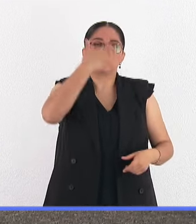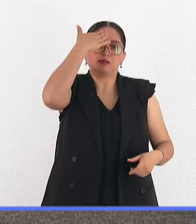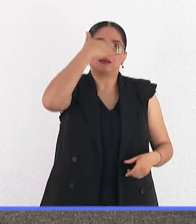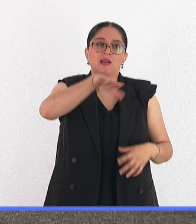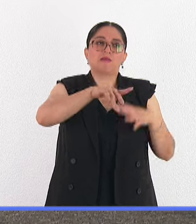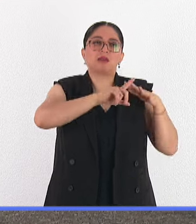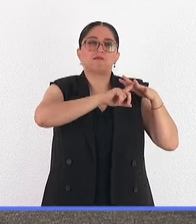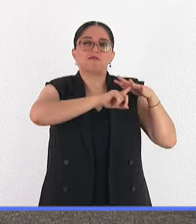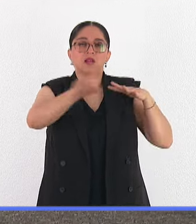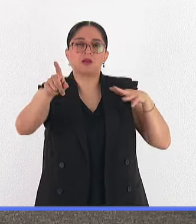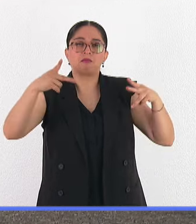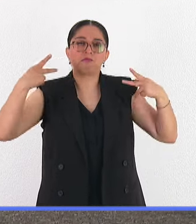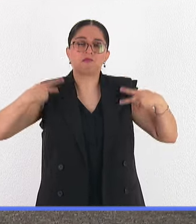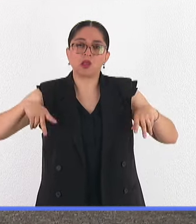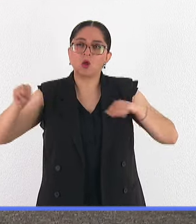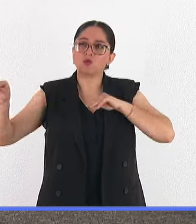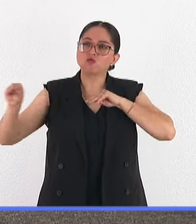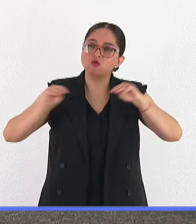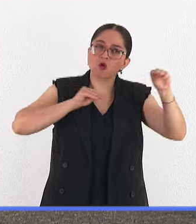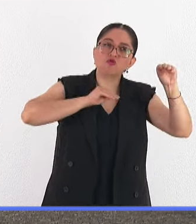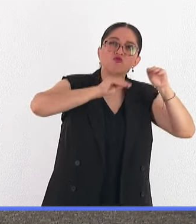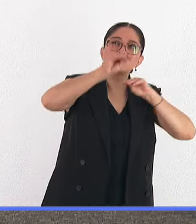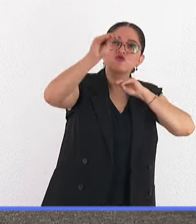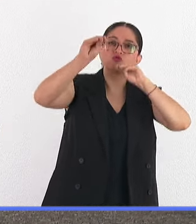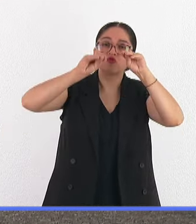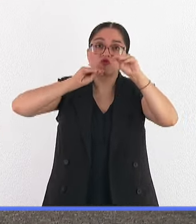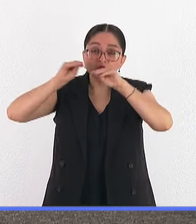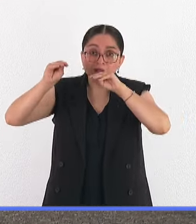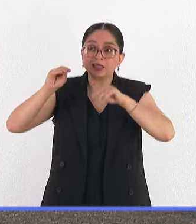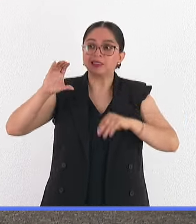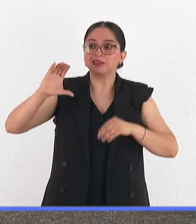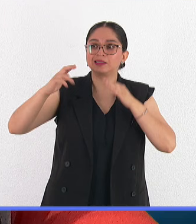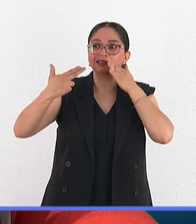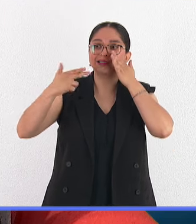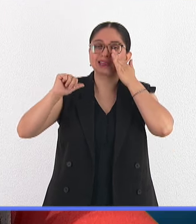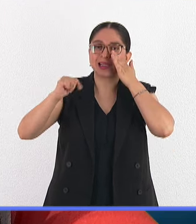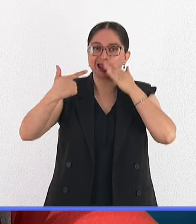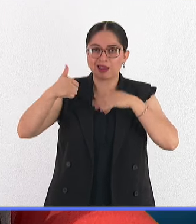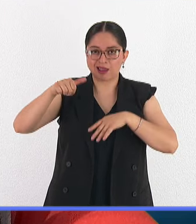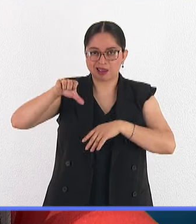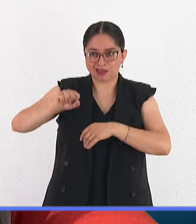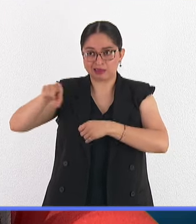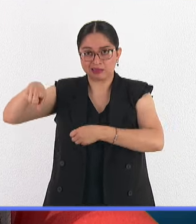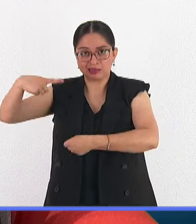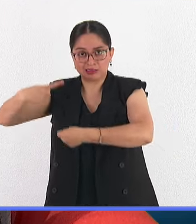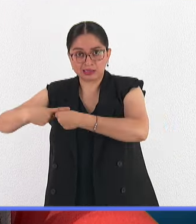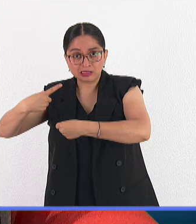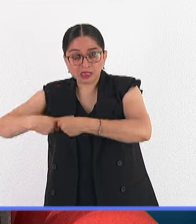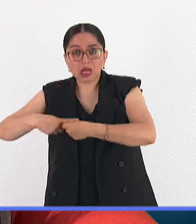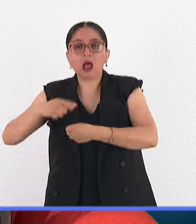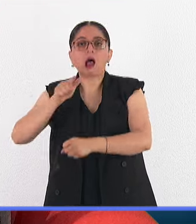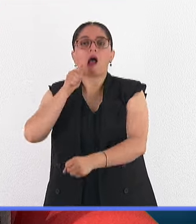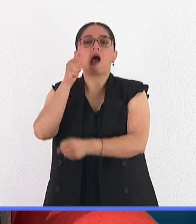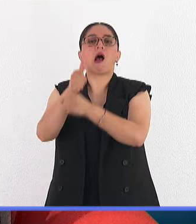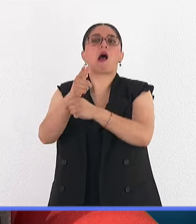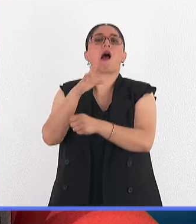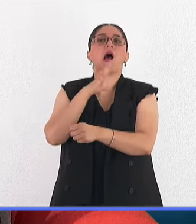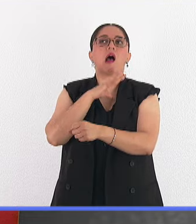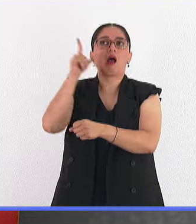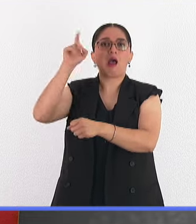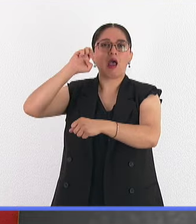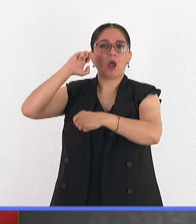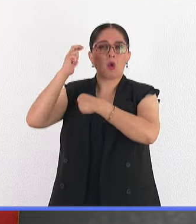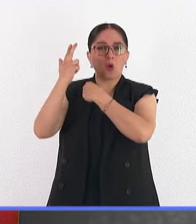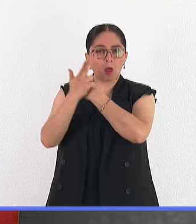humanas, se sabe que ahora casos de enfermedad de Chagas se detectan en Europa Central